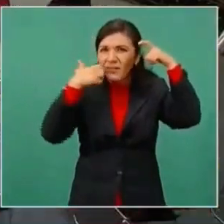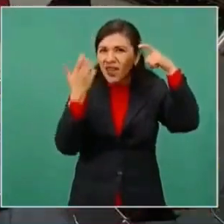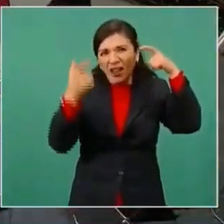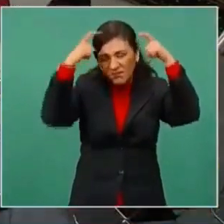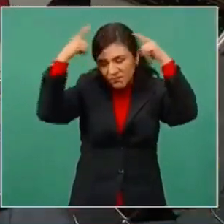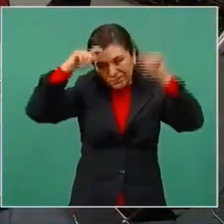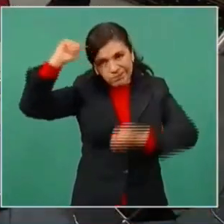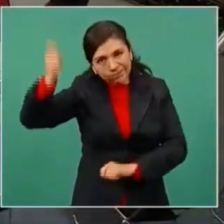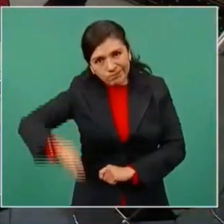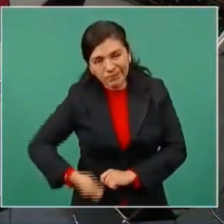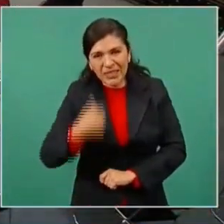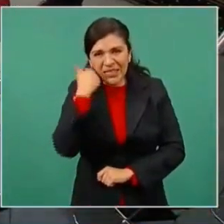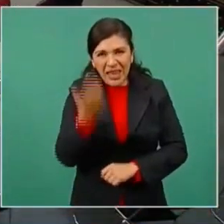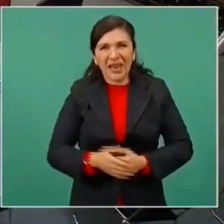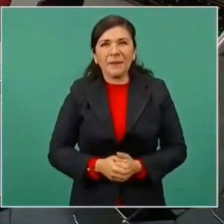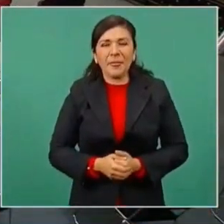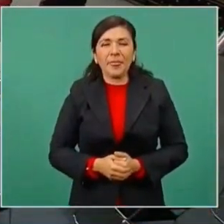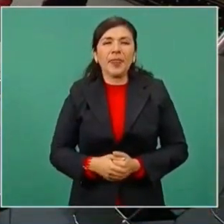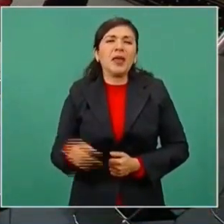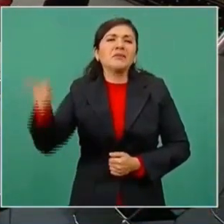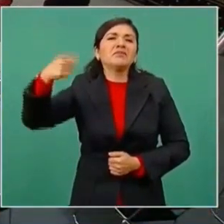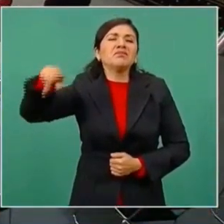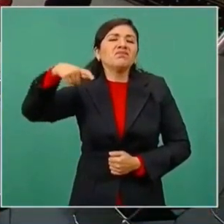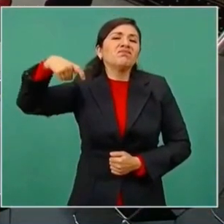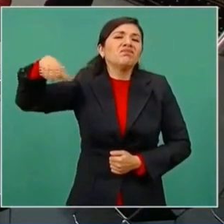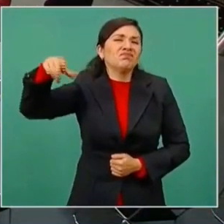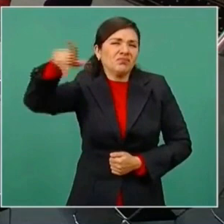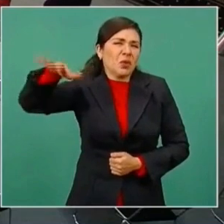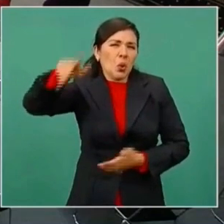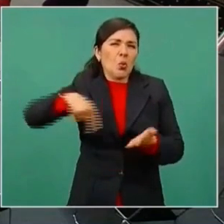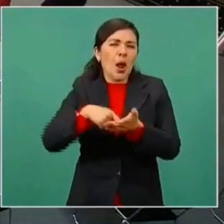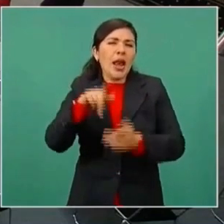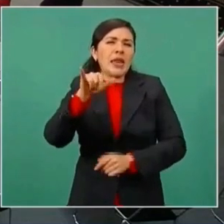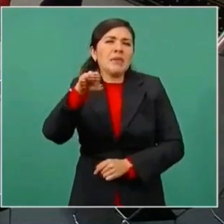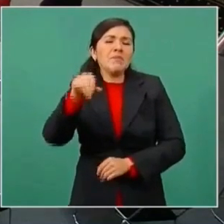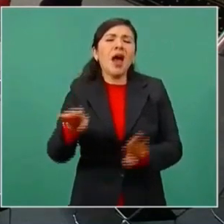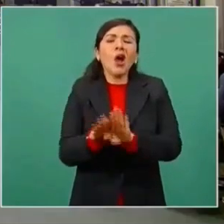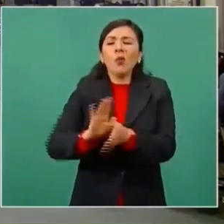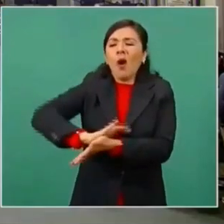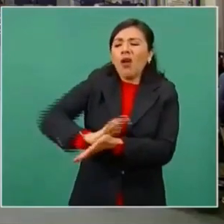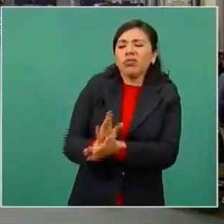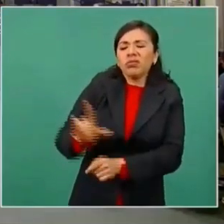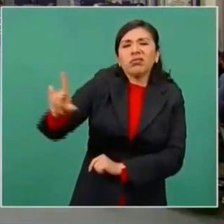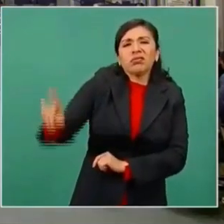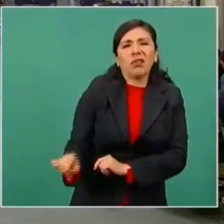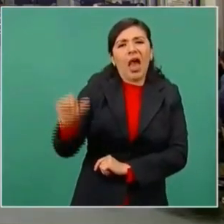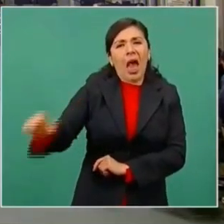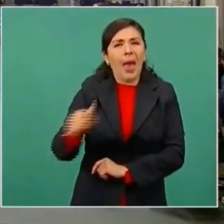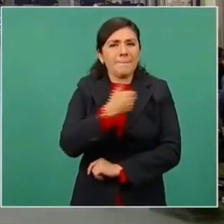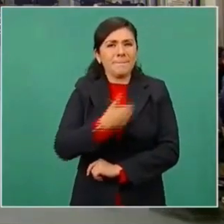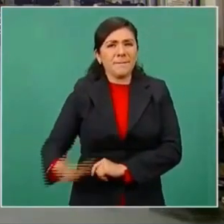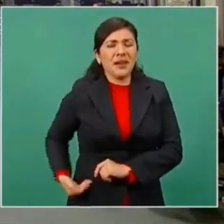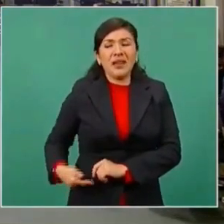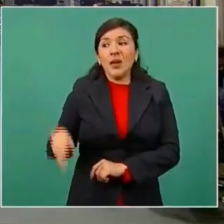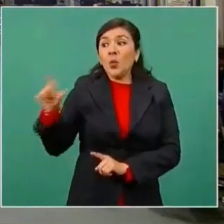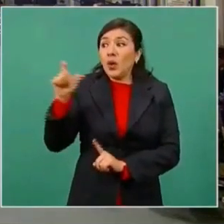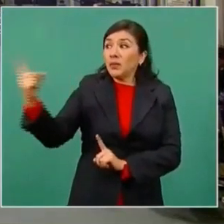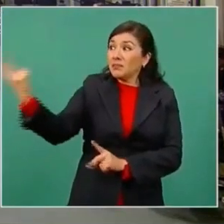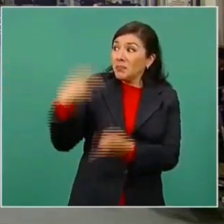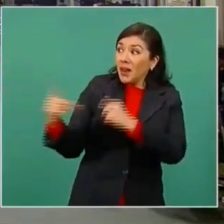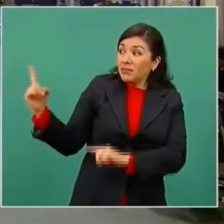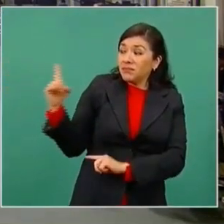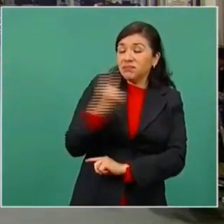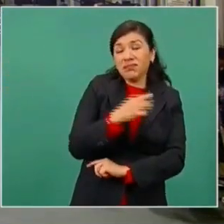sombrero y que las clases acomodadas de Lima lo marginan, lo discriminan y se tapan la nariz cuando